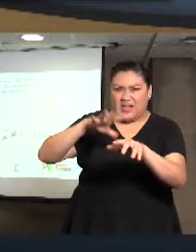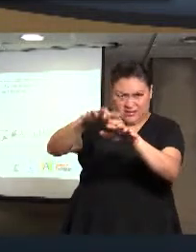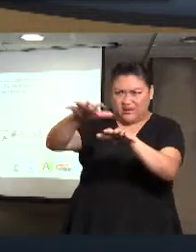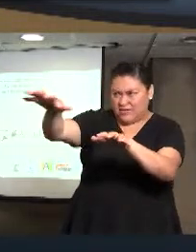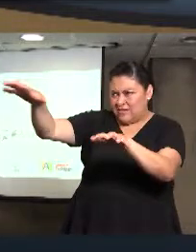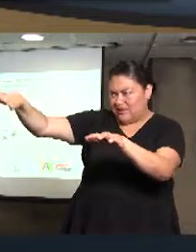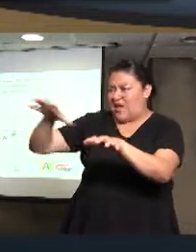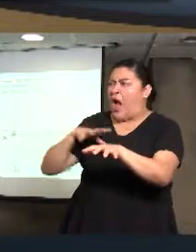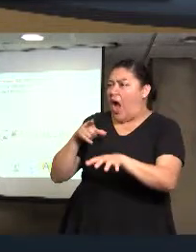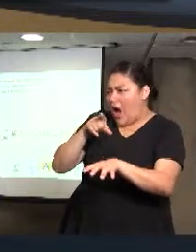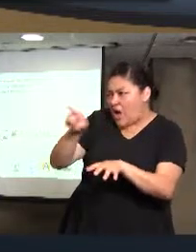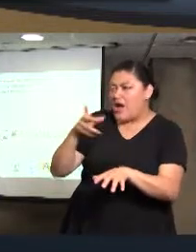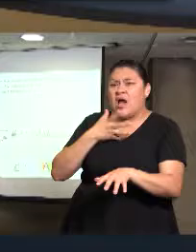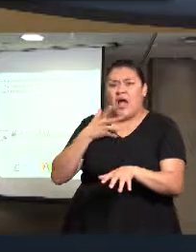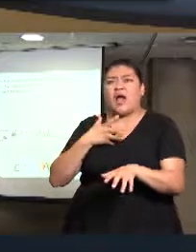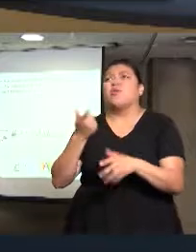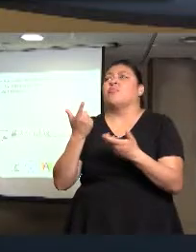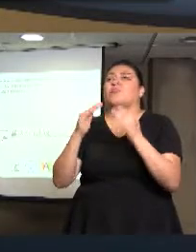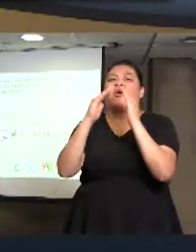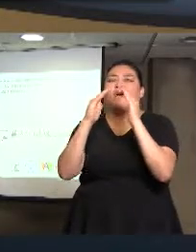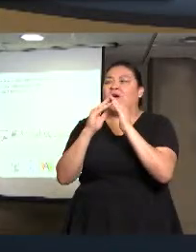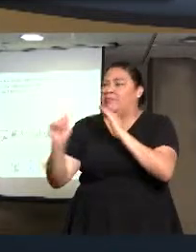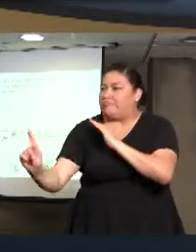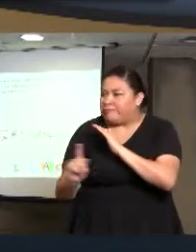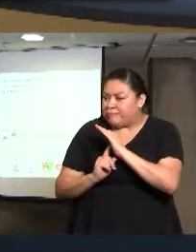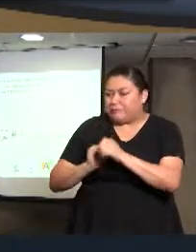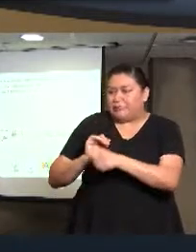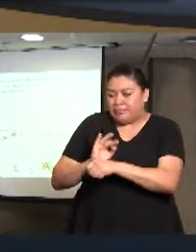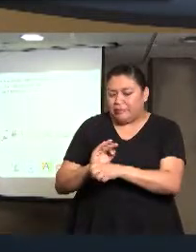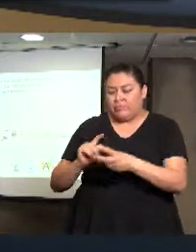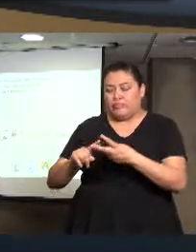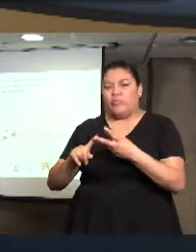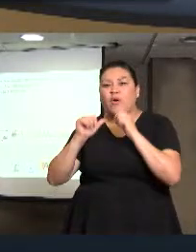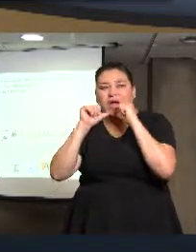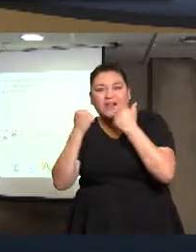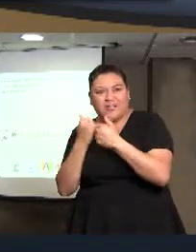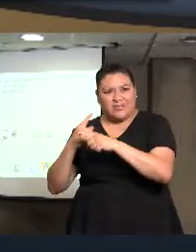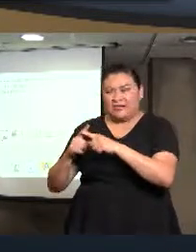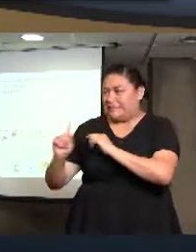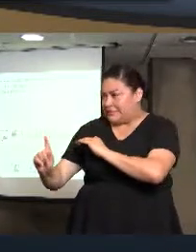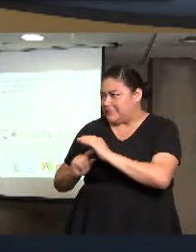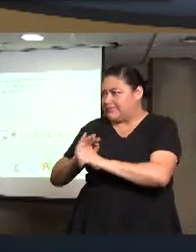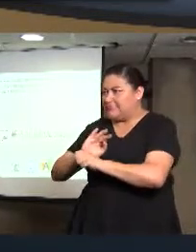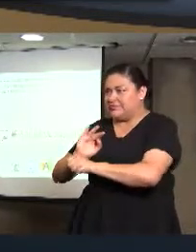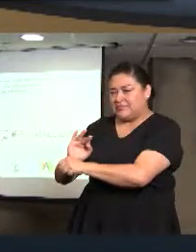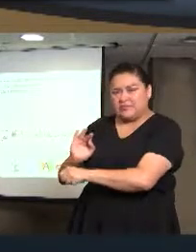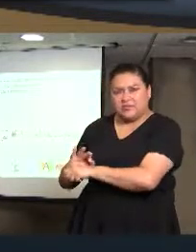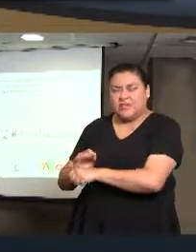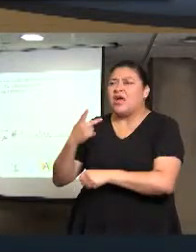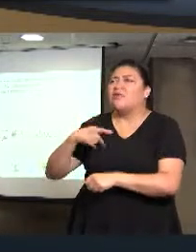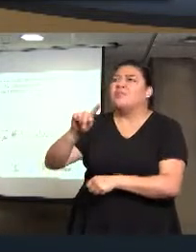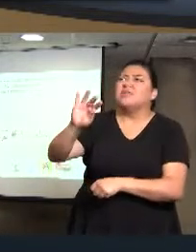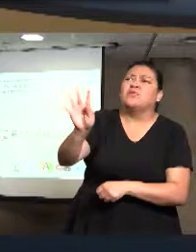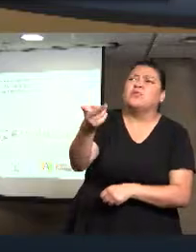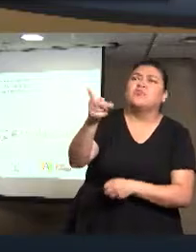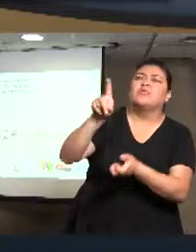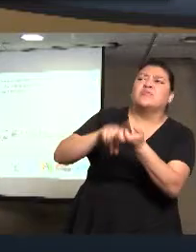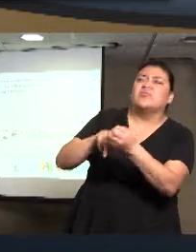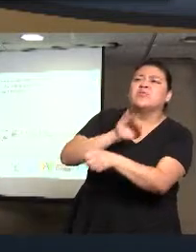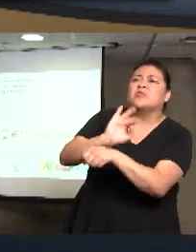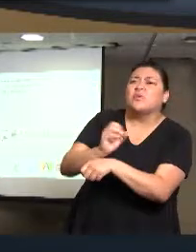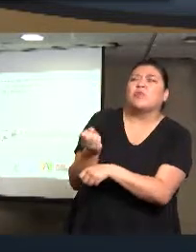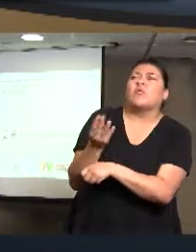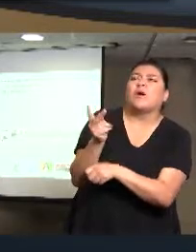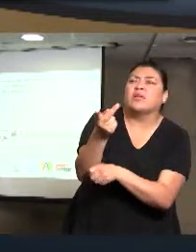instituciones que tienen refugios o asociaciones y se les está consultando cuántas personas están ellos,